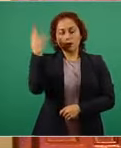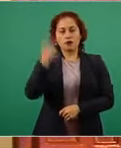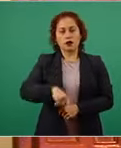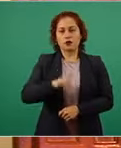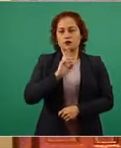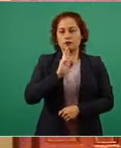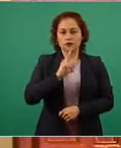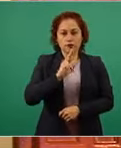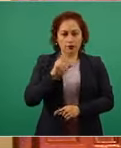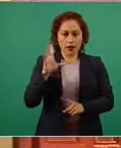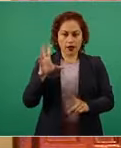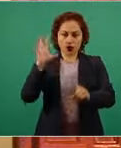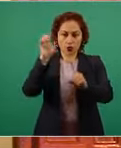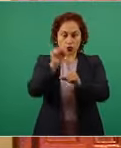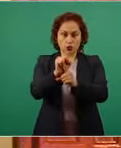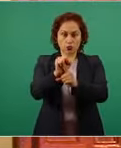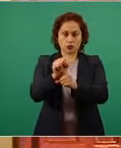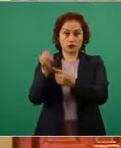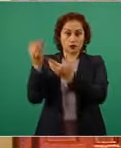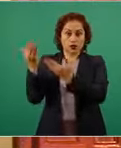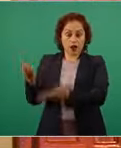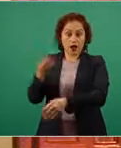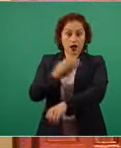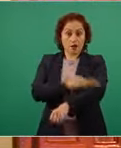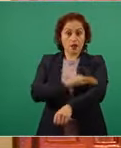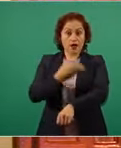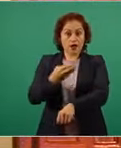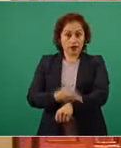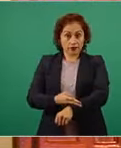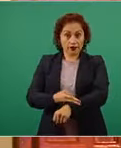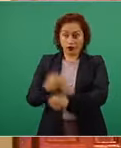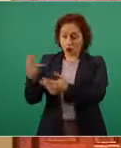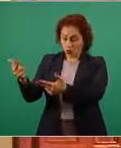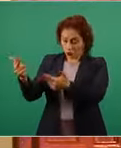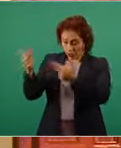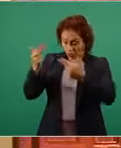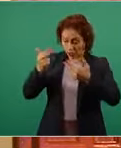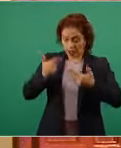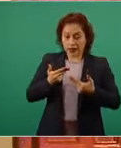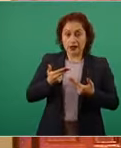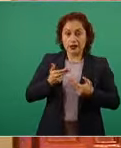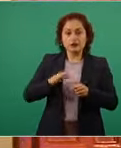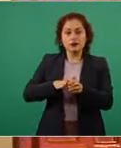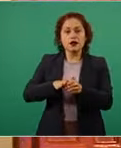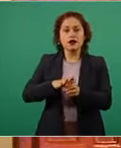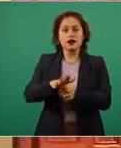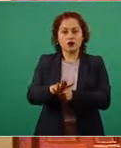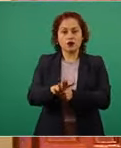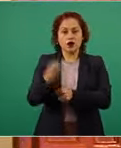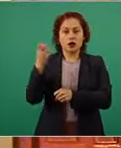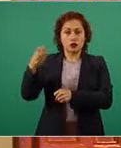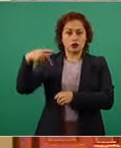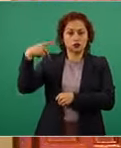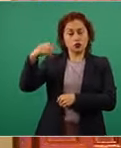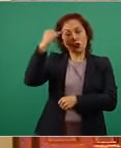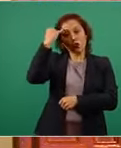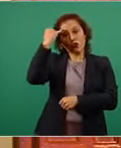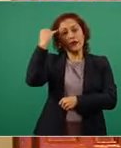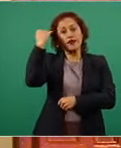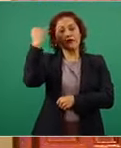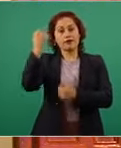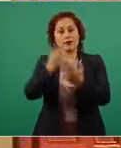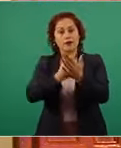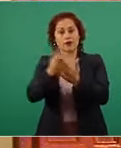Madero no sólo nos legó el esbozo de este proyecto alternativo de